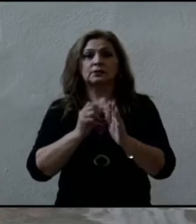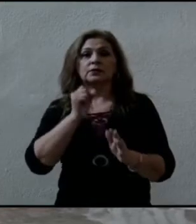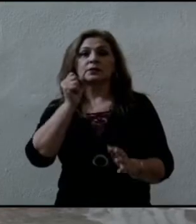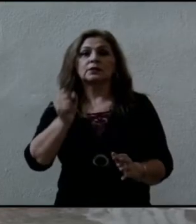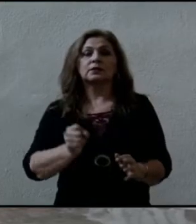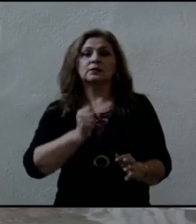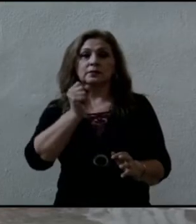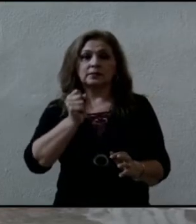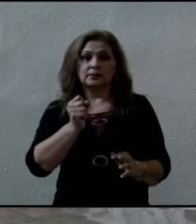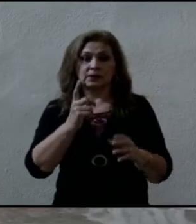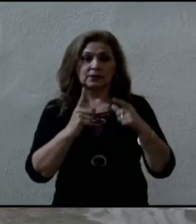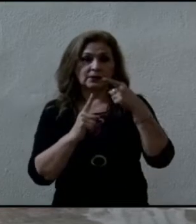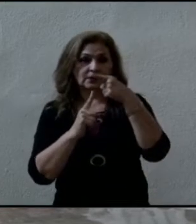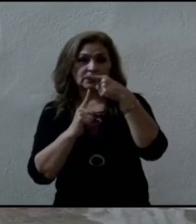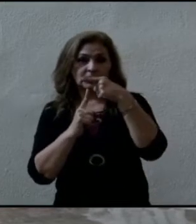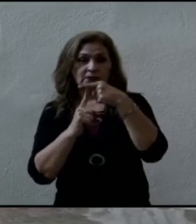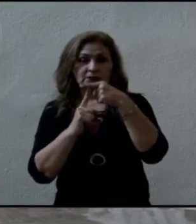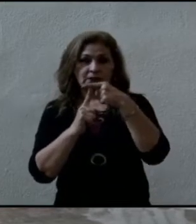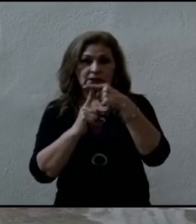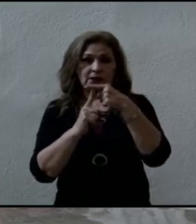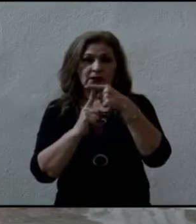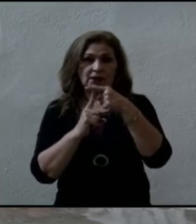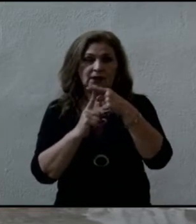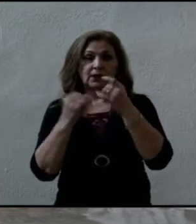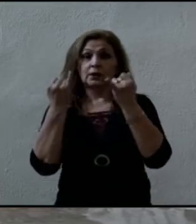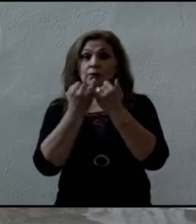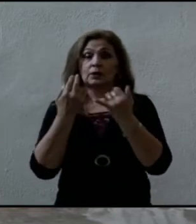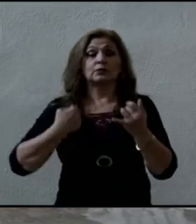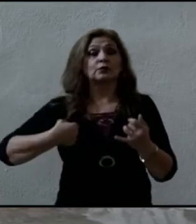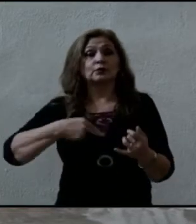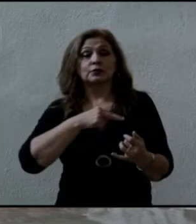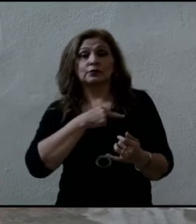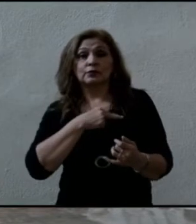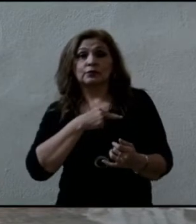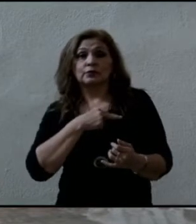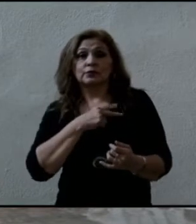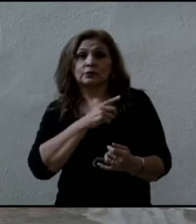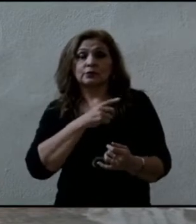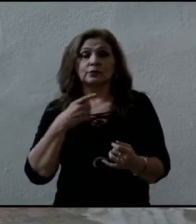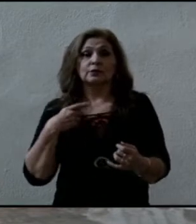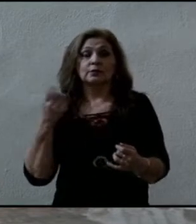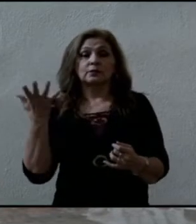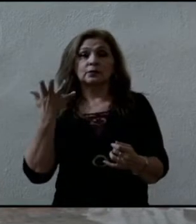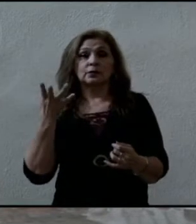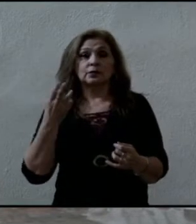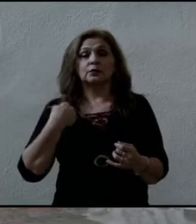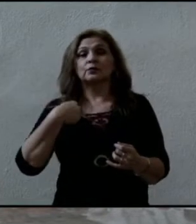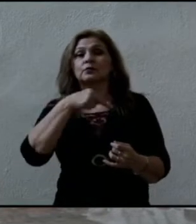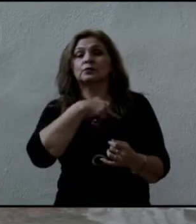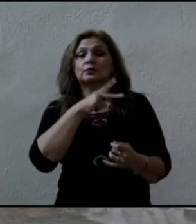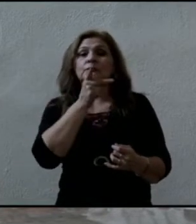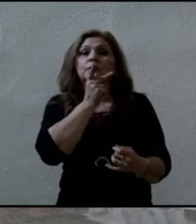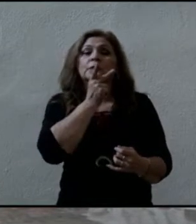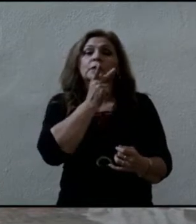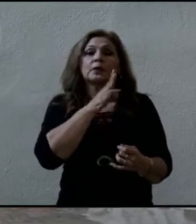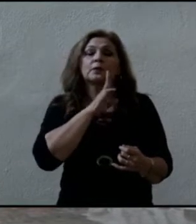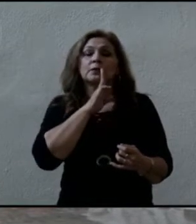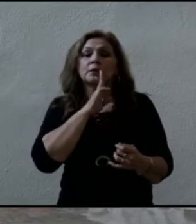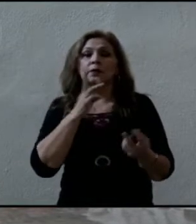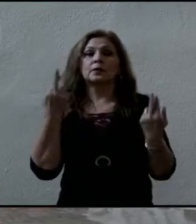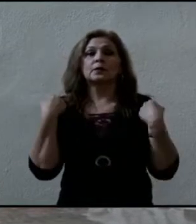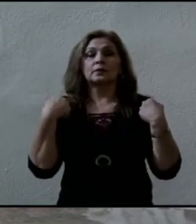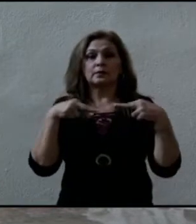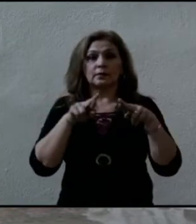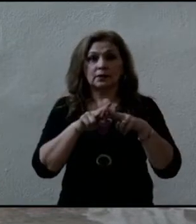tarea que nosotros también tenemos. Ustedes papás, los maestros,